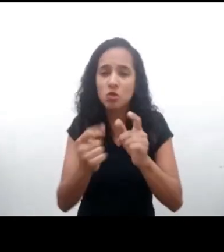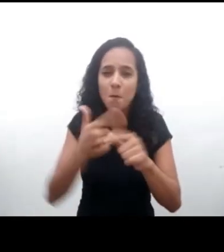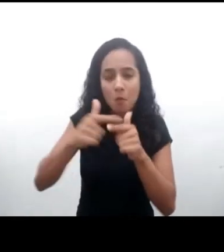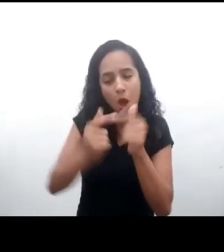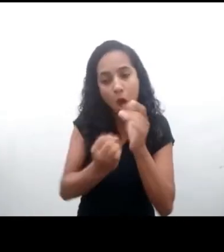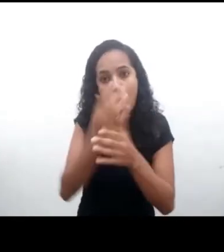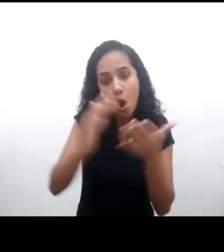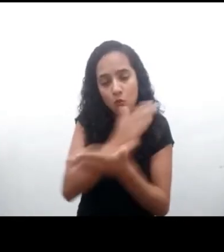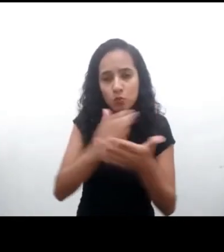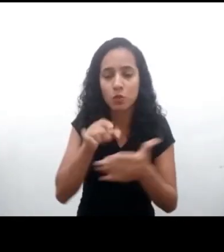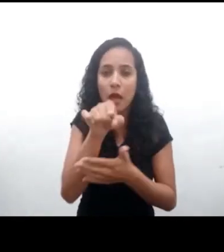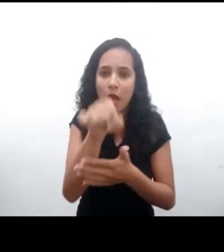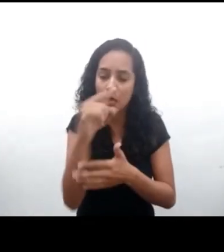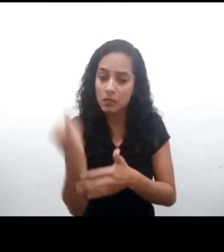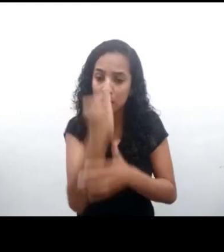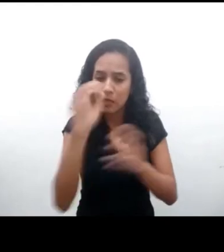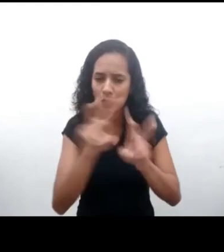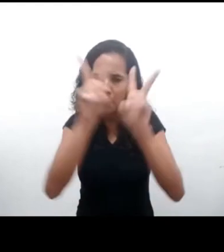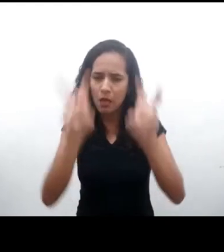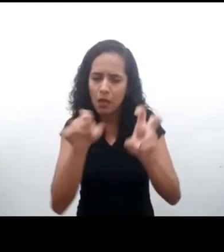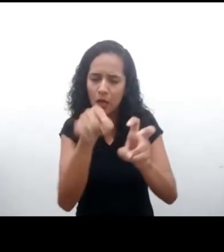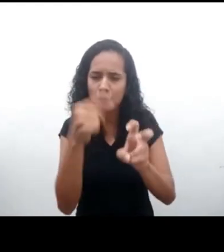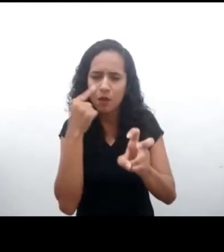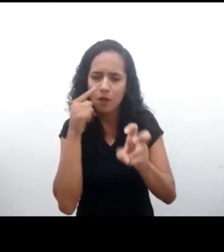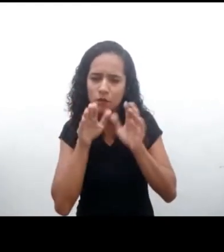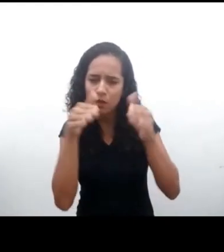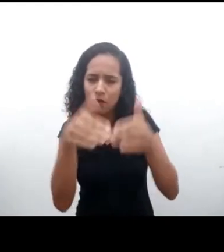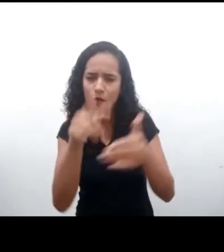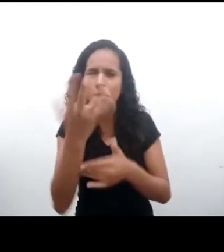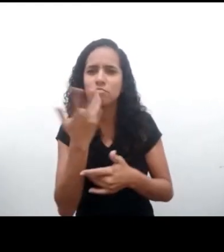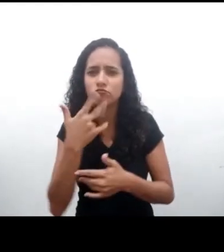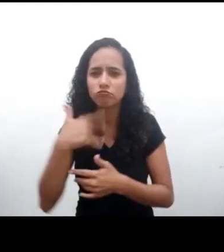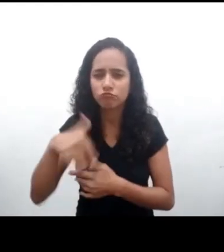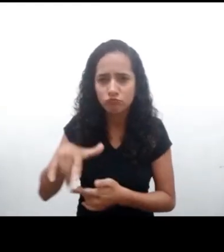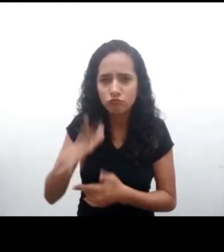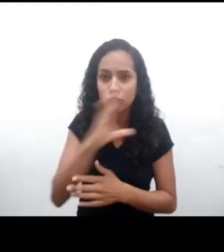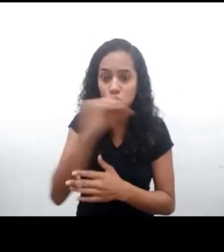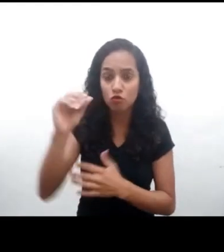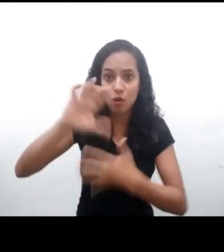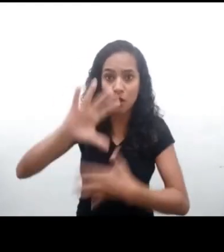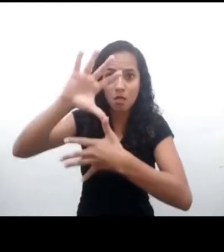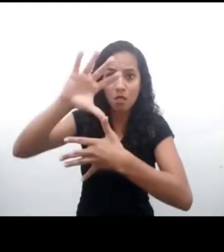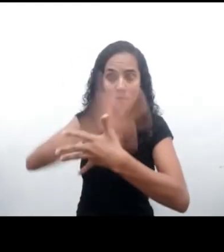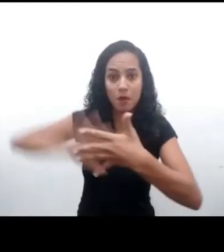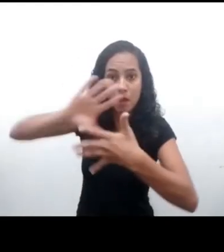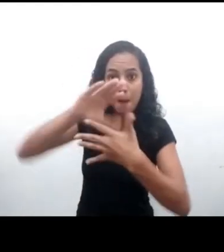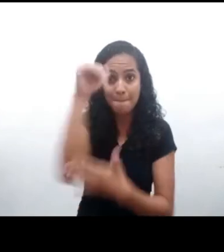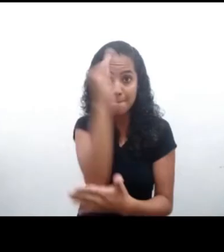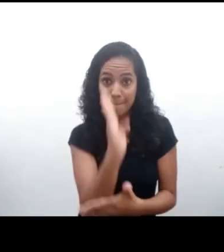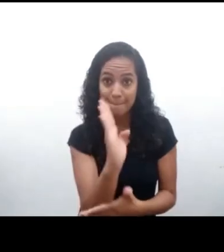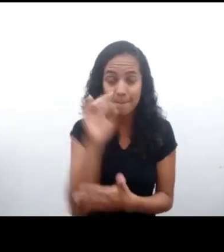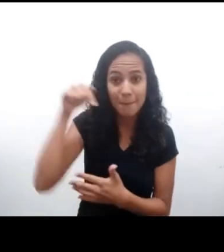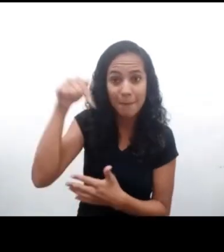surgir. Este tema es especialmente relevante cuando miramos para los niños y adolescentes de Latinoamérica.